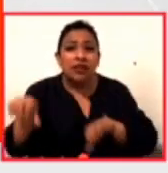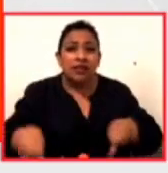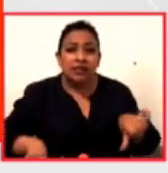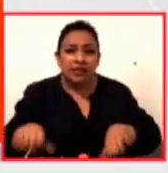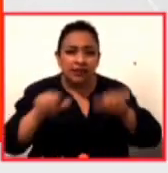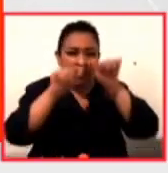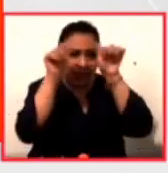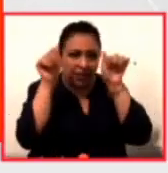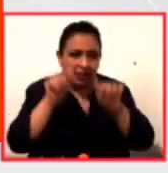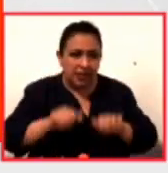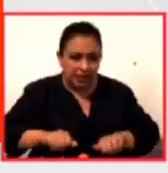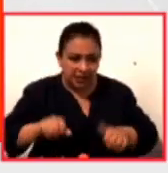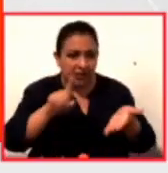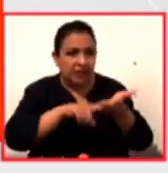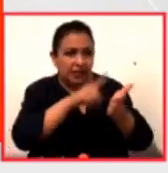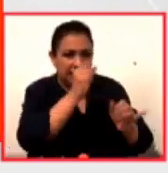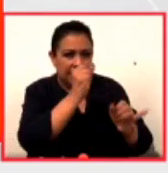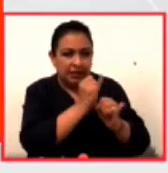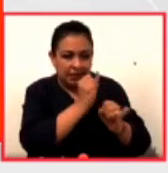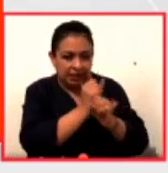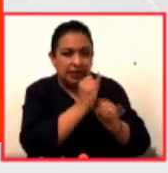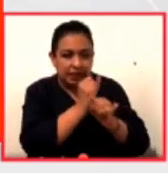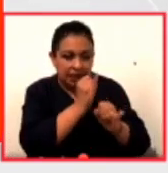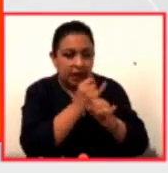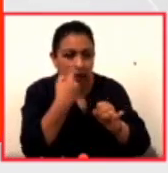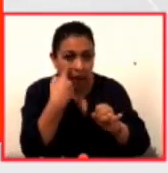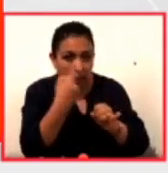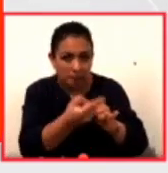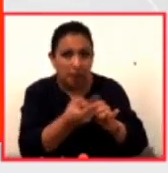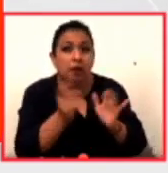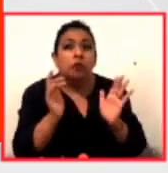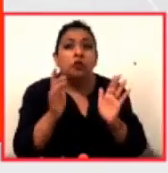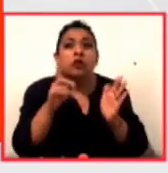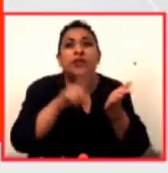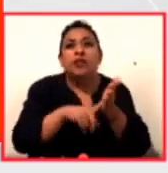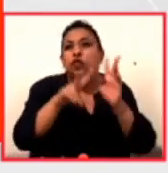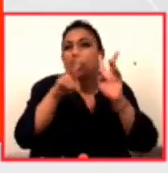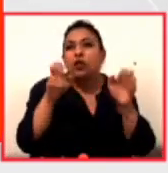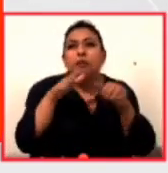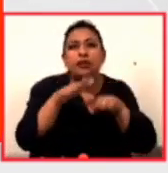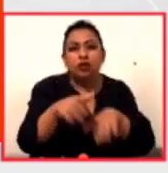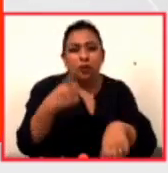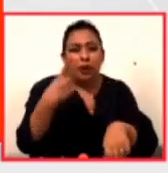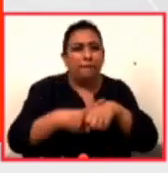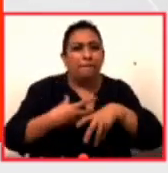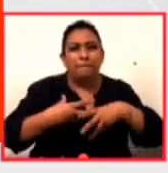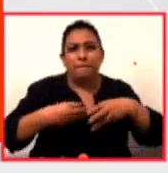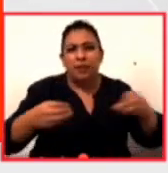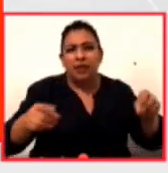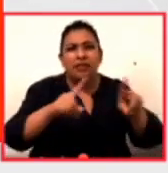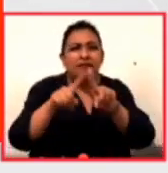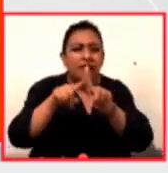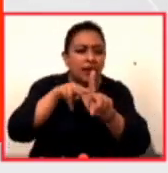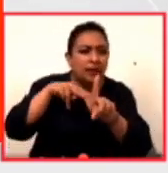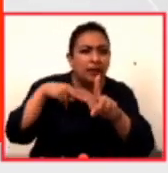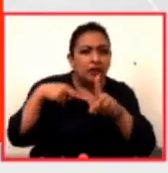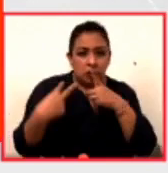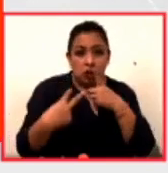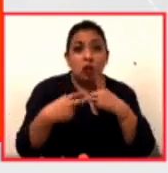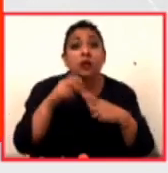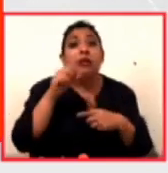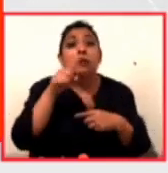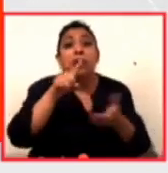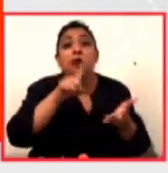también en línea que abordan el fenómeno de la pandemia desde distintas perspectivas y obviamente en